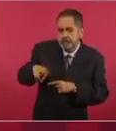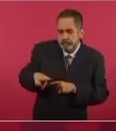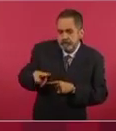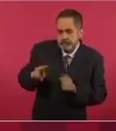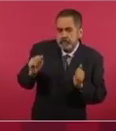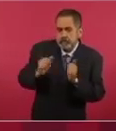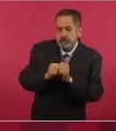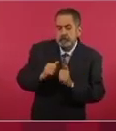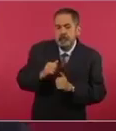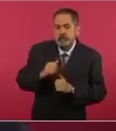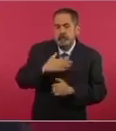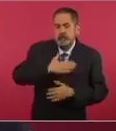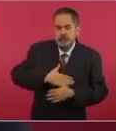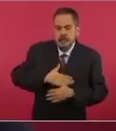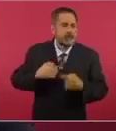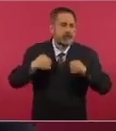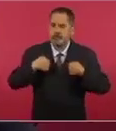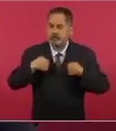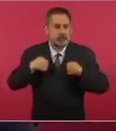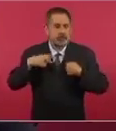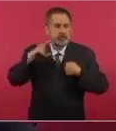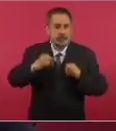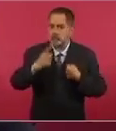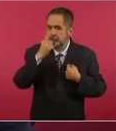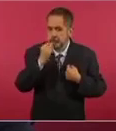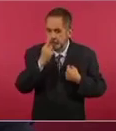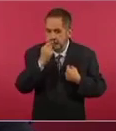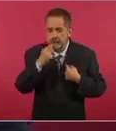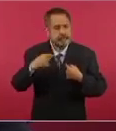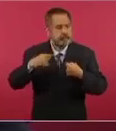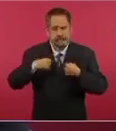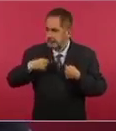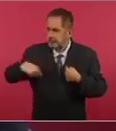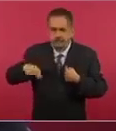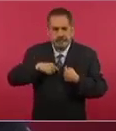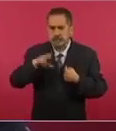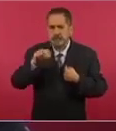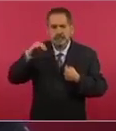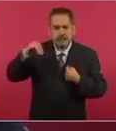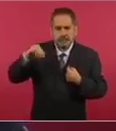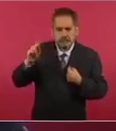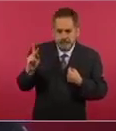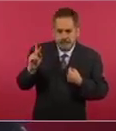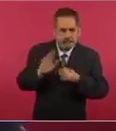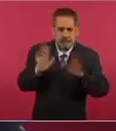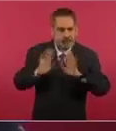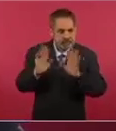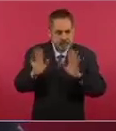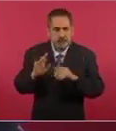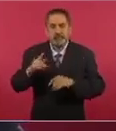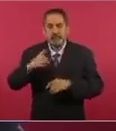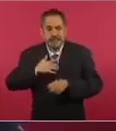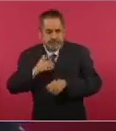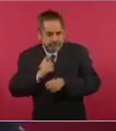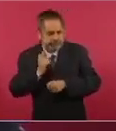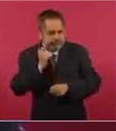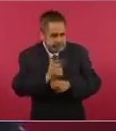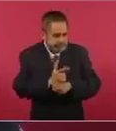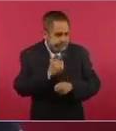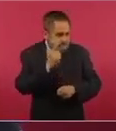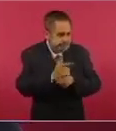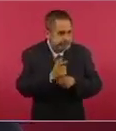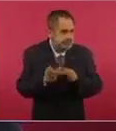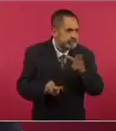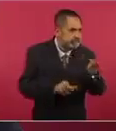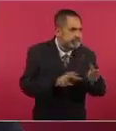justicia, no somos policías, no somos ministerio público, nosotros estamos aportando toda la información que nos permite